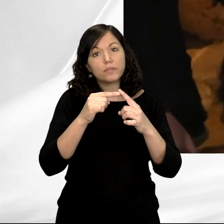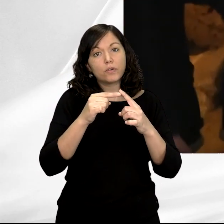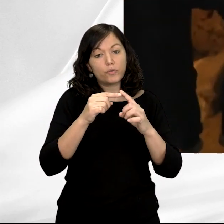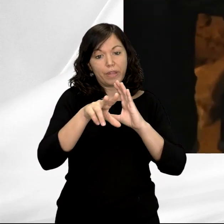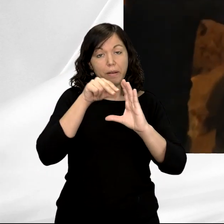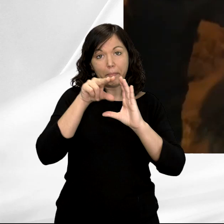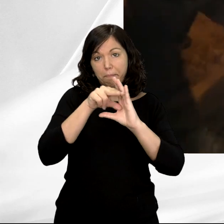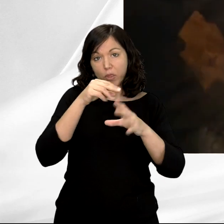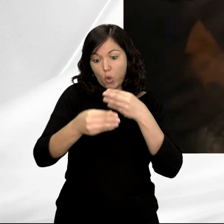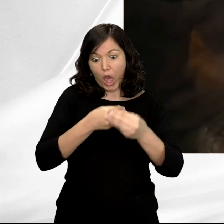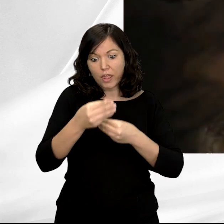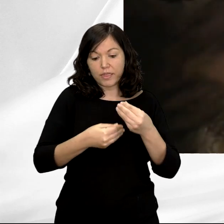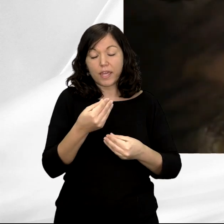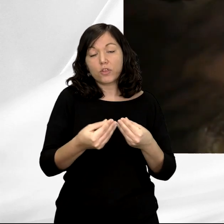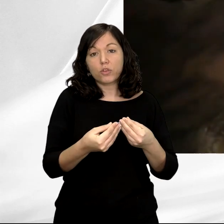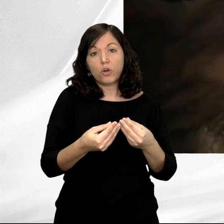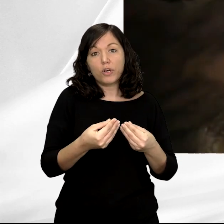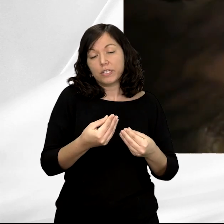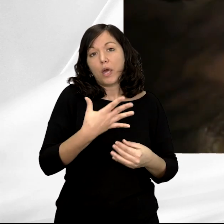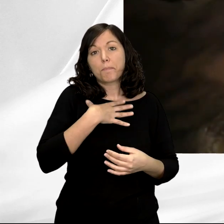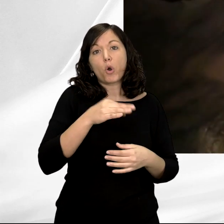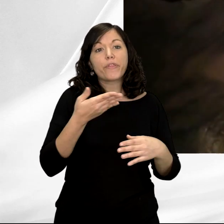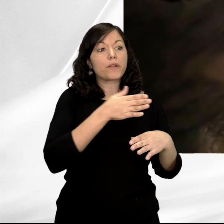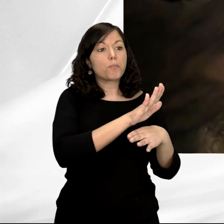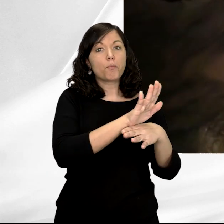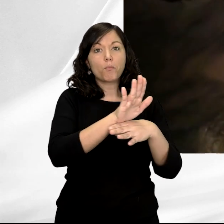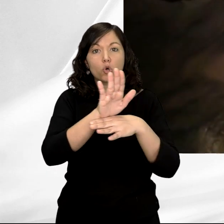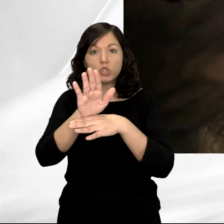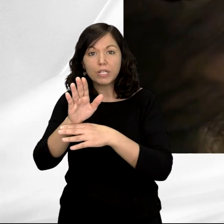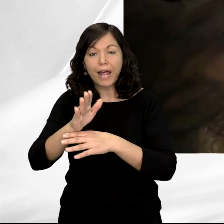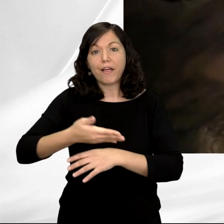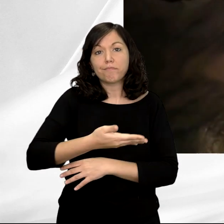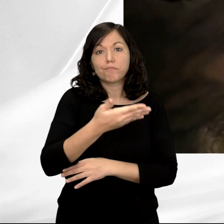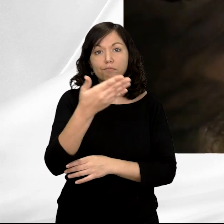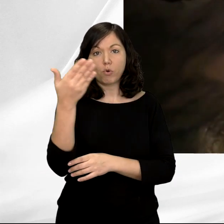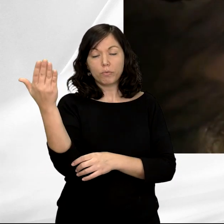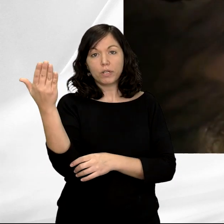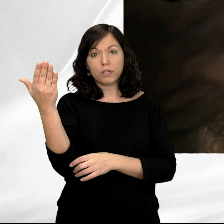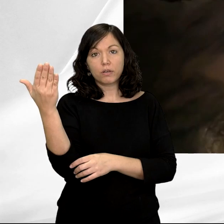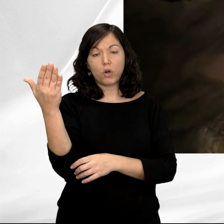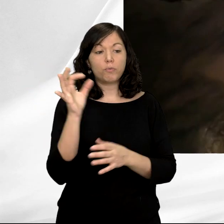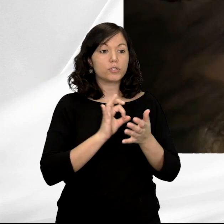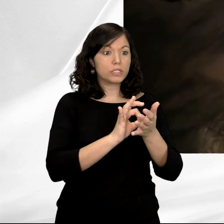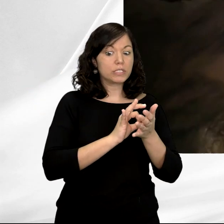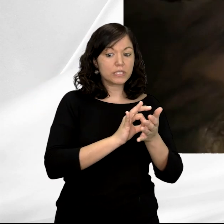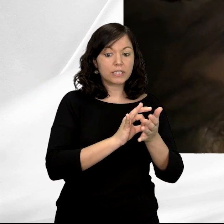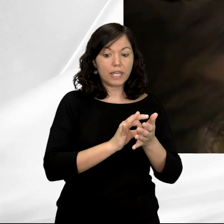estamos haciendo es poder mostrar al público, a través de este sistema, algunos de esos